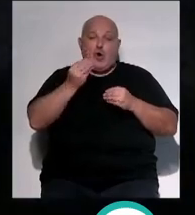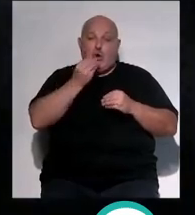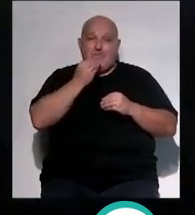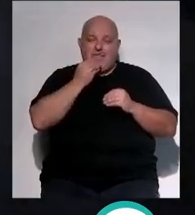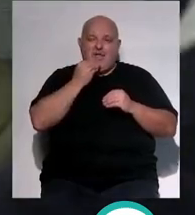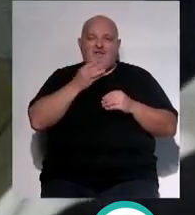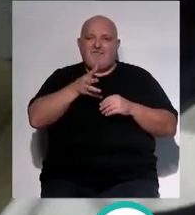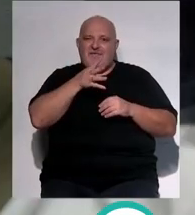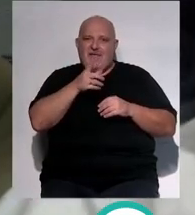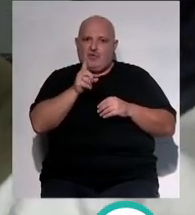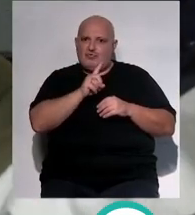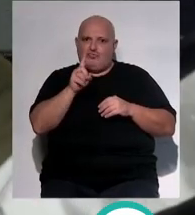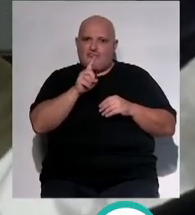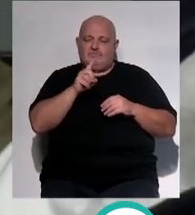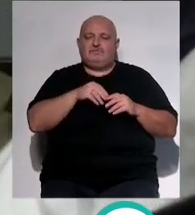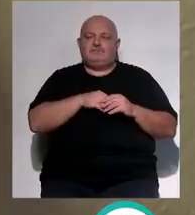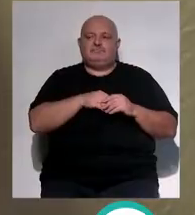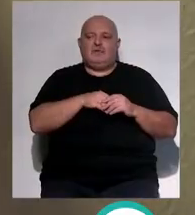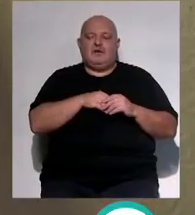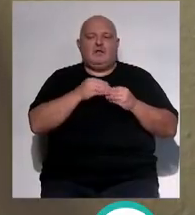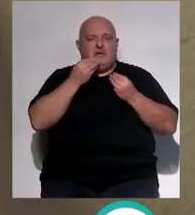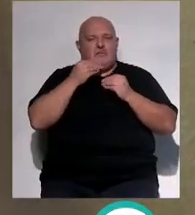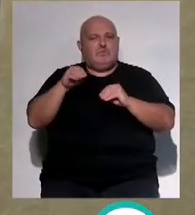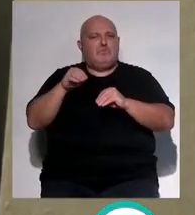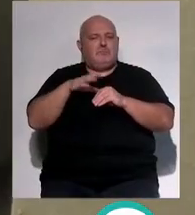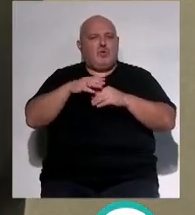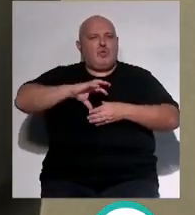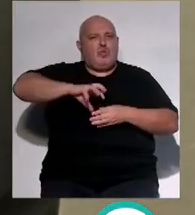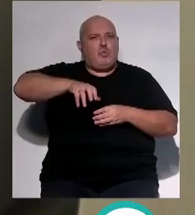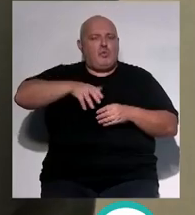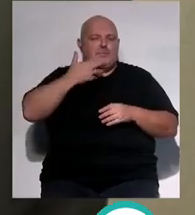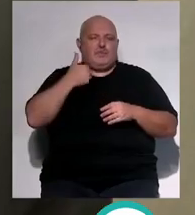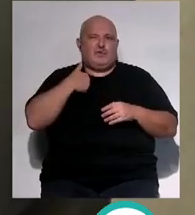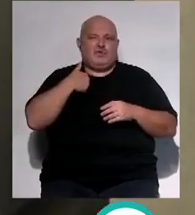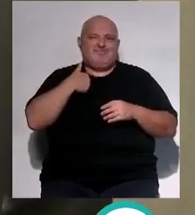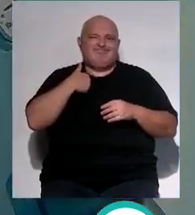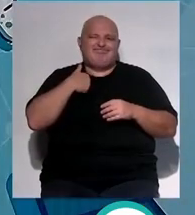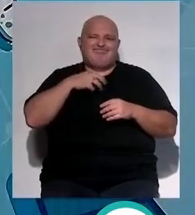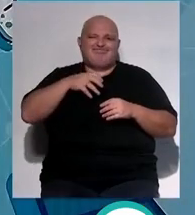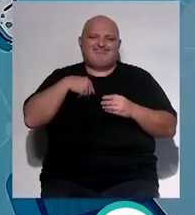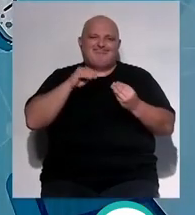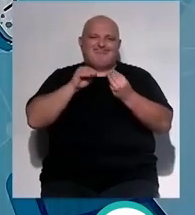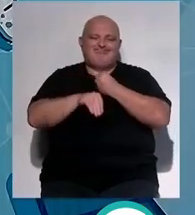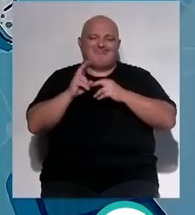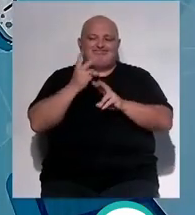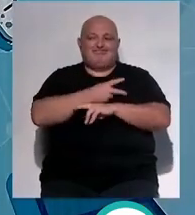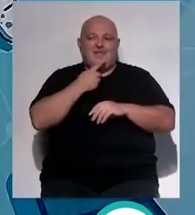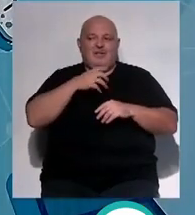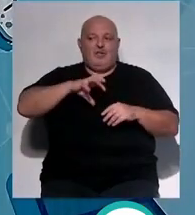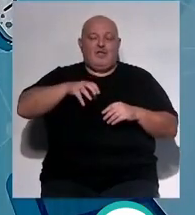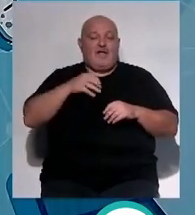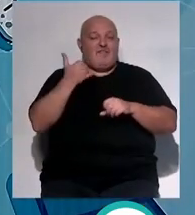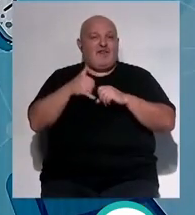no bebida te iba a preguntar si se puede sustituir por zumo de fruta yo soy muy contraria a los zumos los zumos